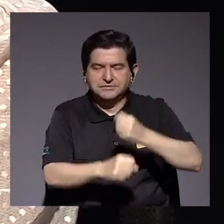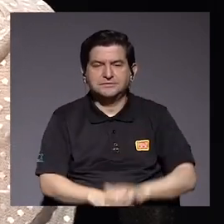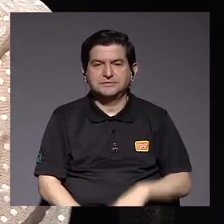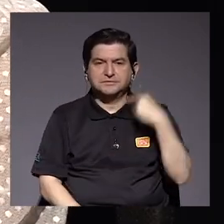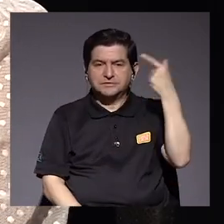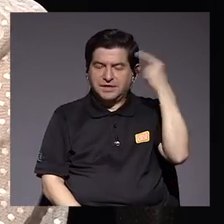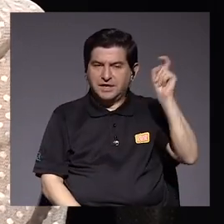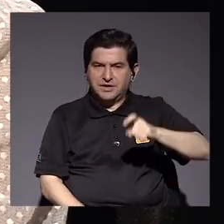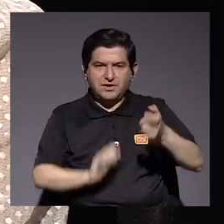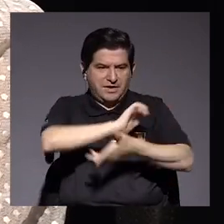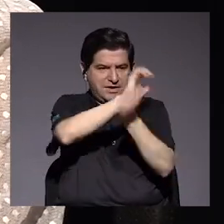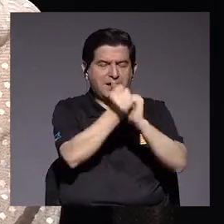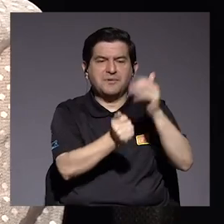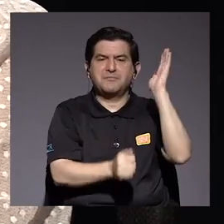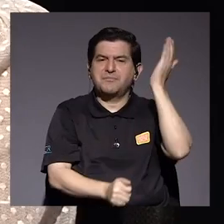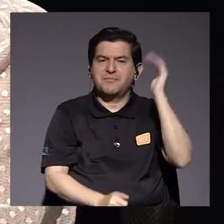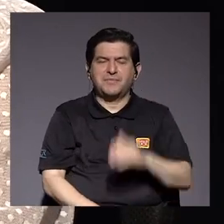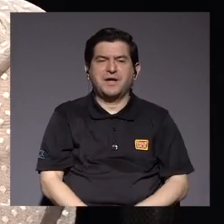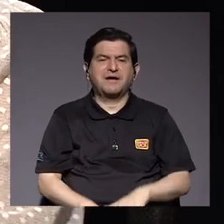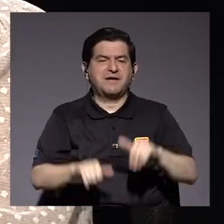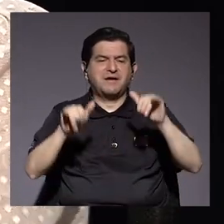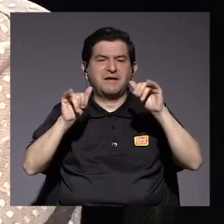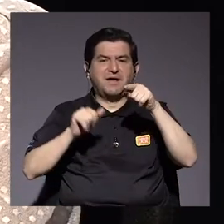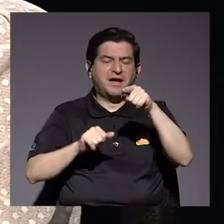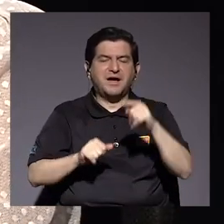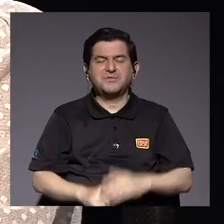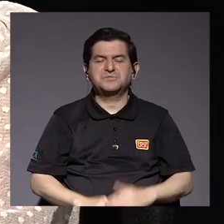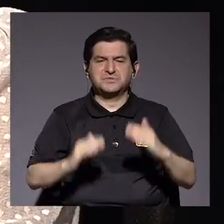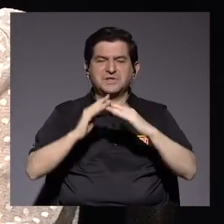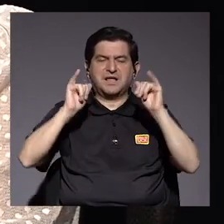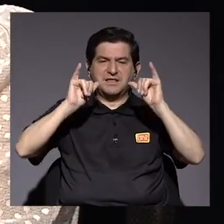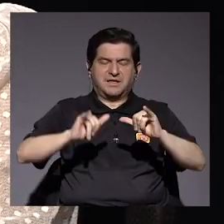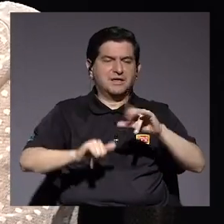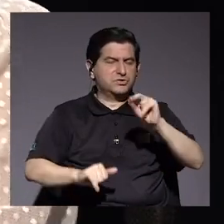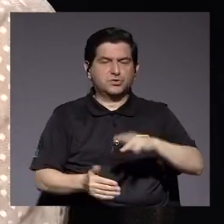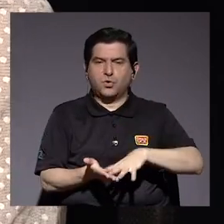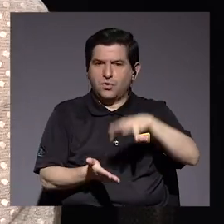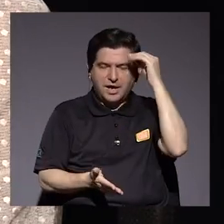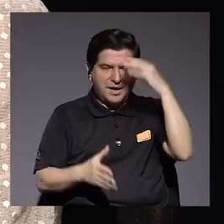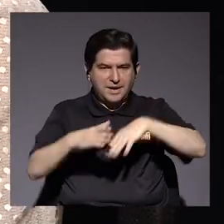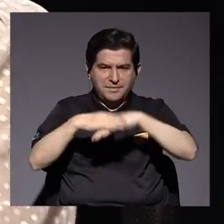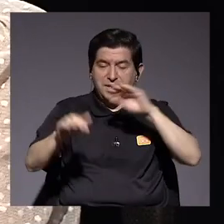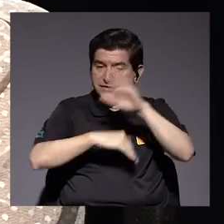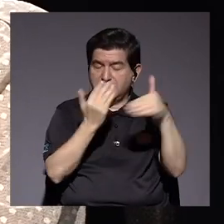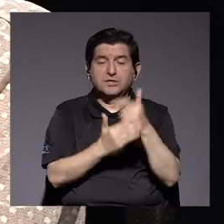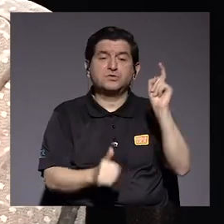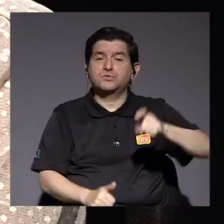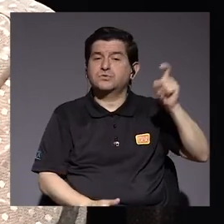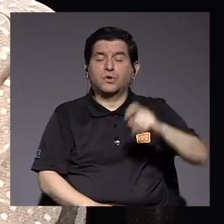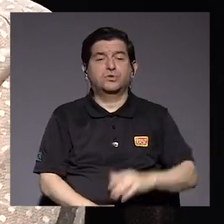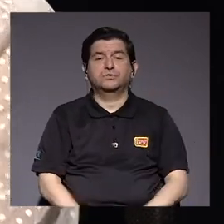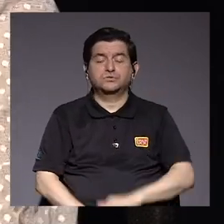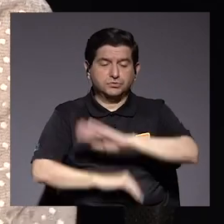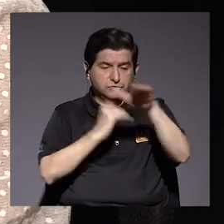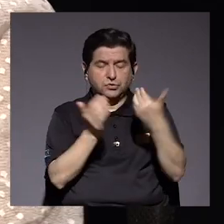el gobierno necesita cambiar el discurso de quédese en casa aprenda a salir todos tenemos que aprender a salir todos tenemos que tomar